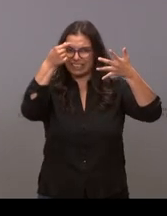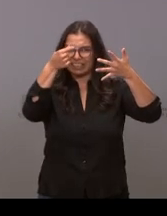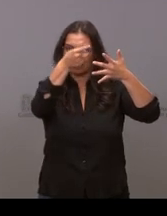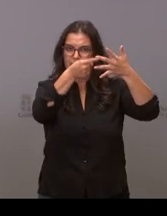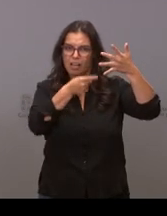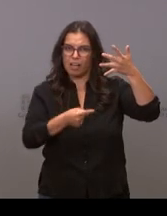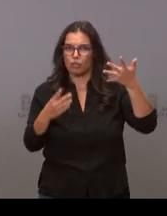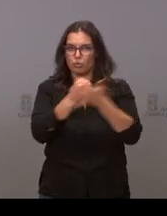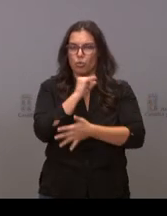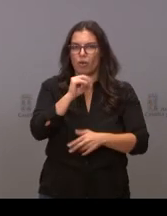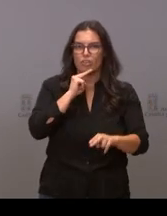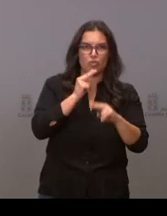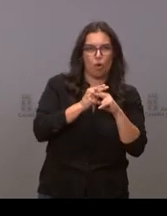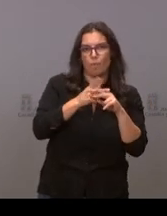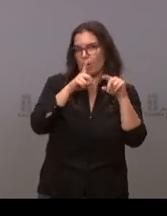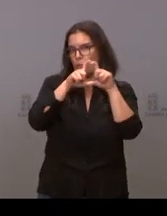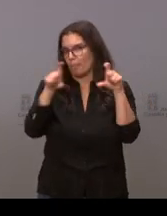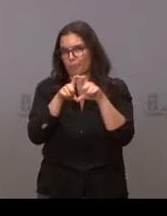nombre o razón social,